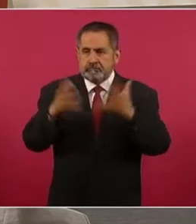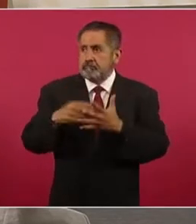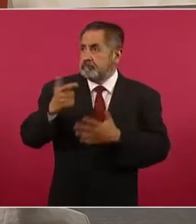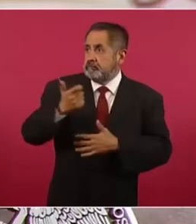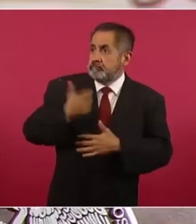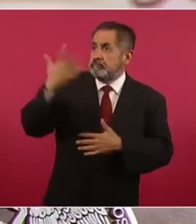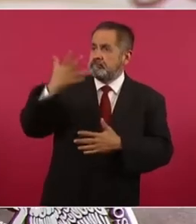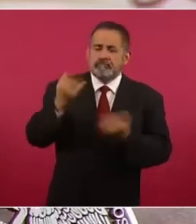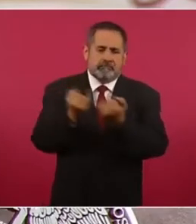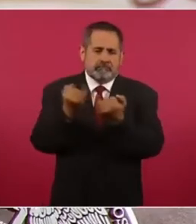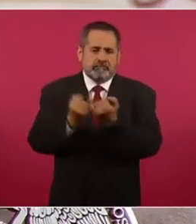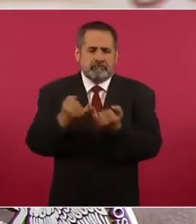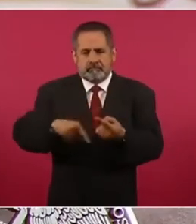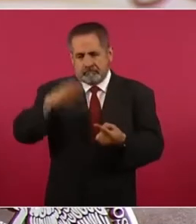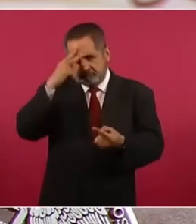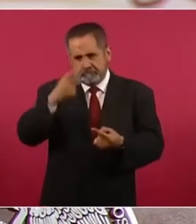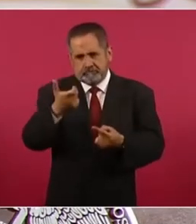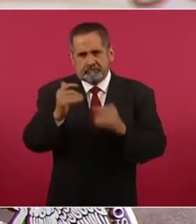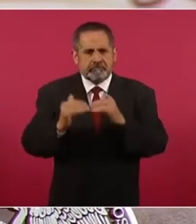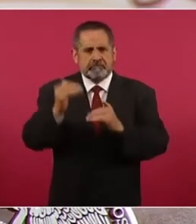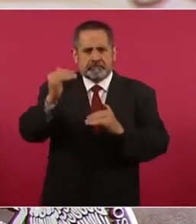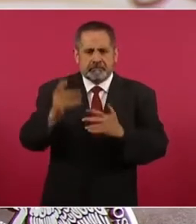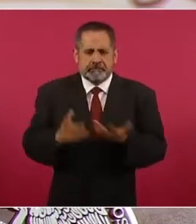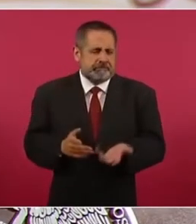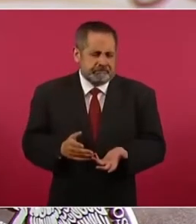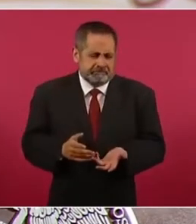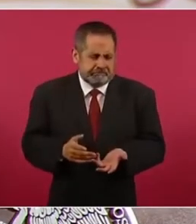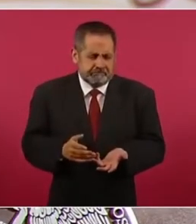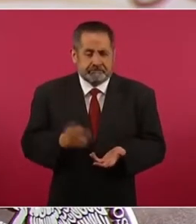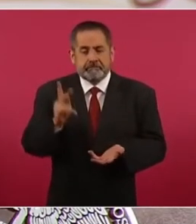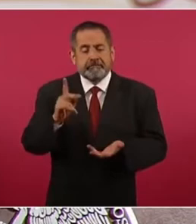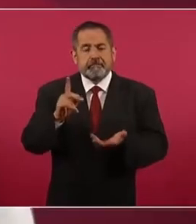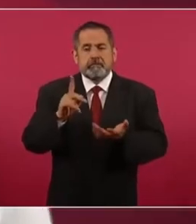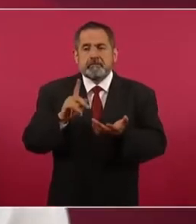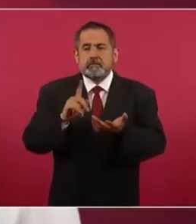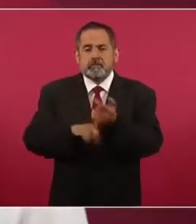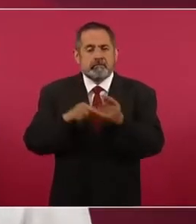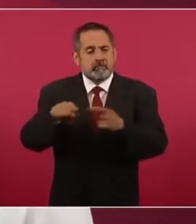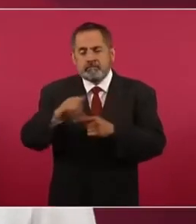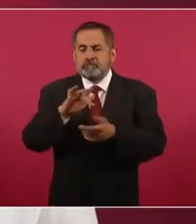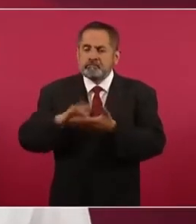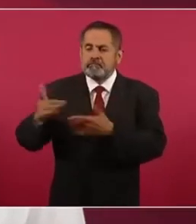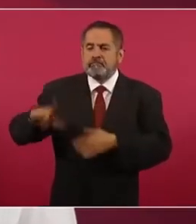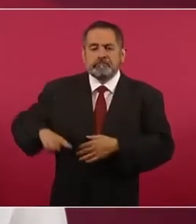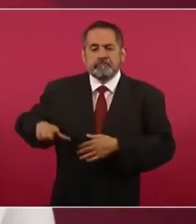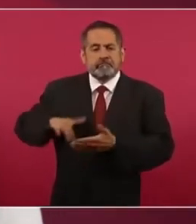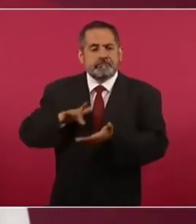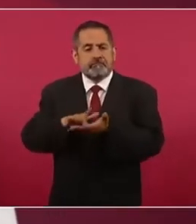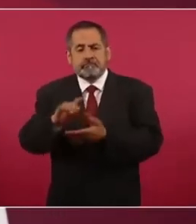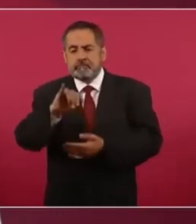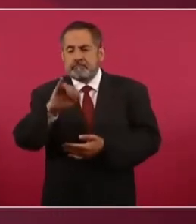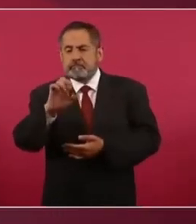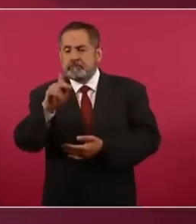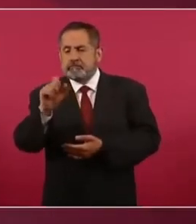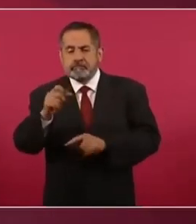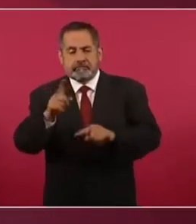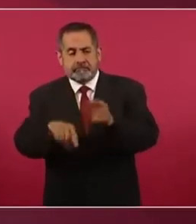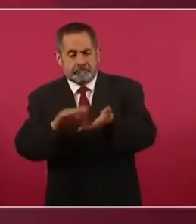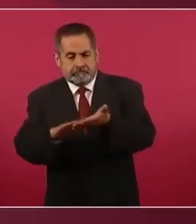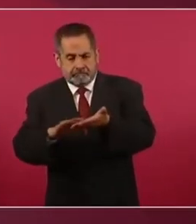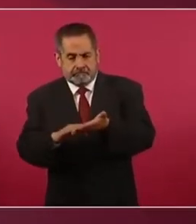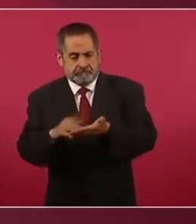Sin embargo, también reconoce que hoy pagamos menos gracias a los subsidios del IEPS de las gasolinas.